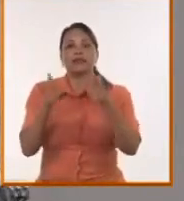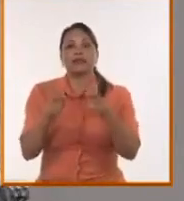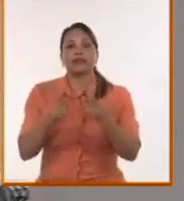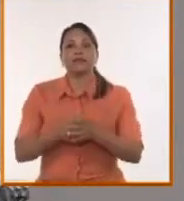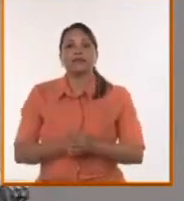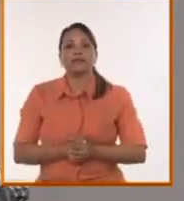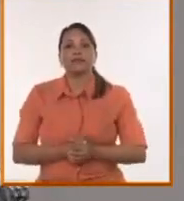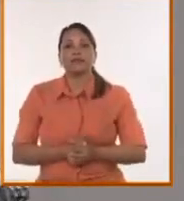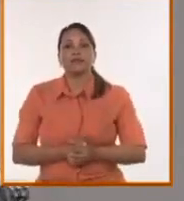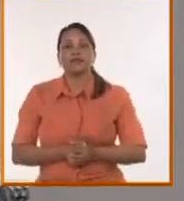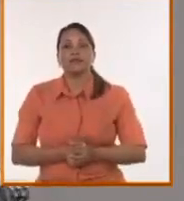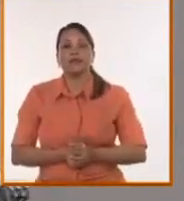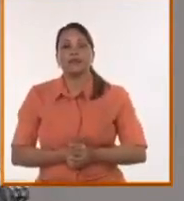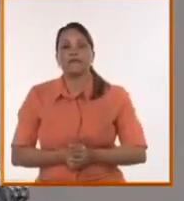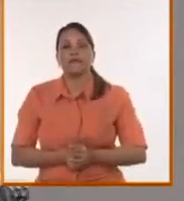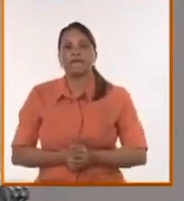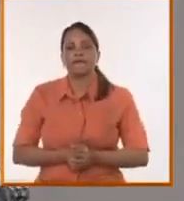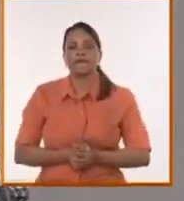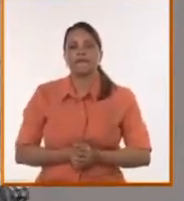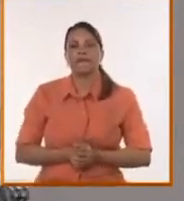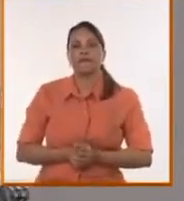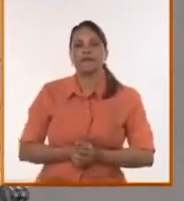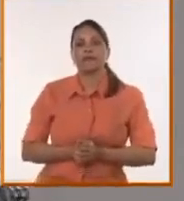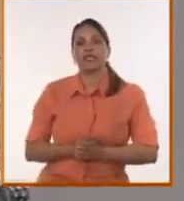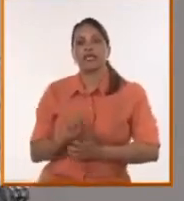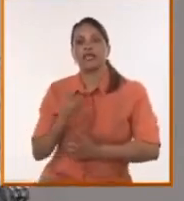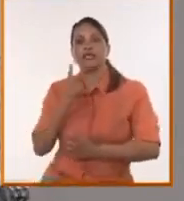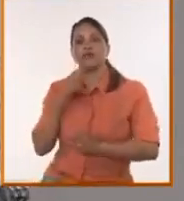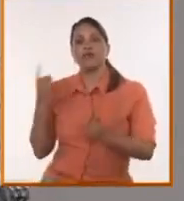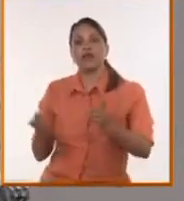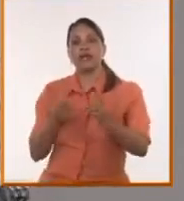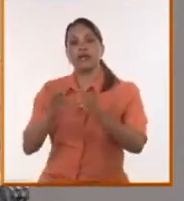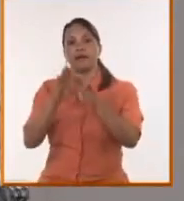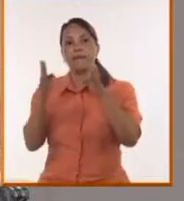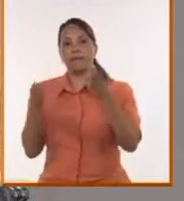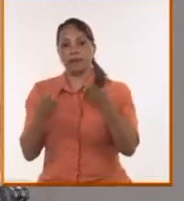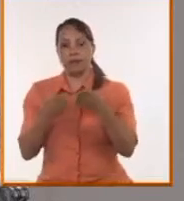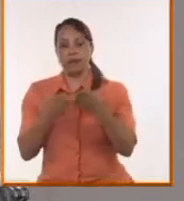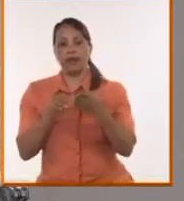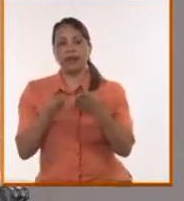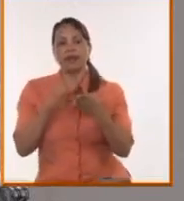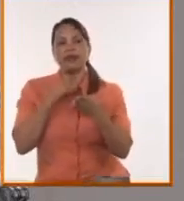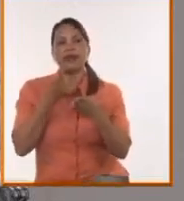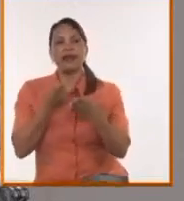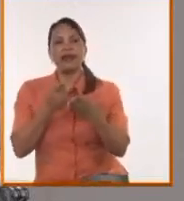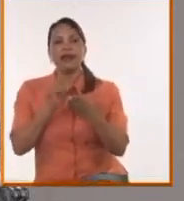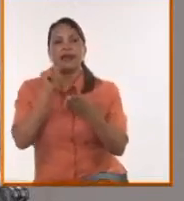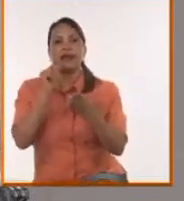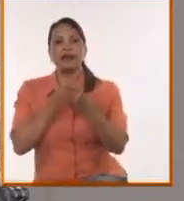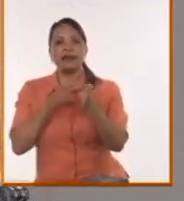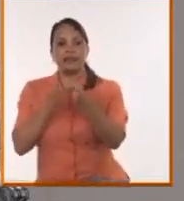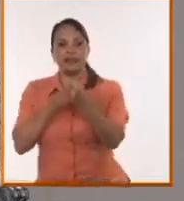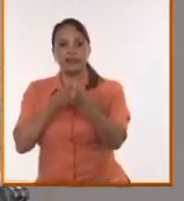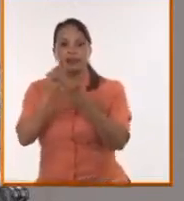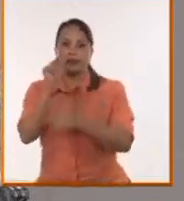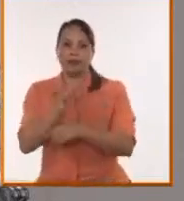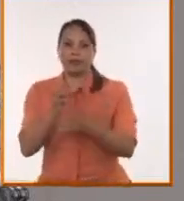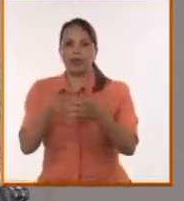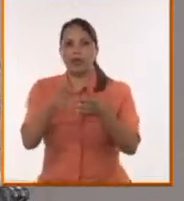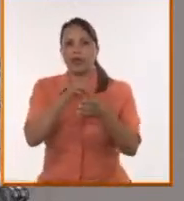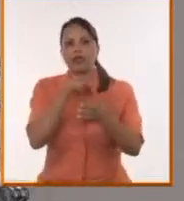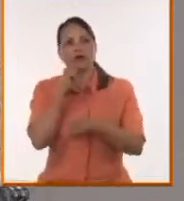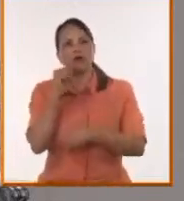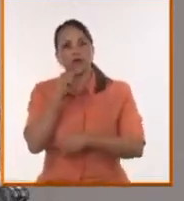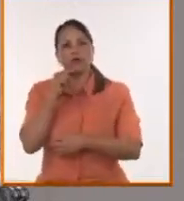sentido de bandera, el sentido neonazi de la Segunda Guerra Mundial, y disciplinar a las minorías culturales, la rusa, la